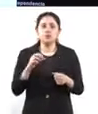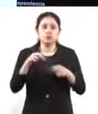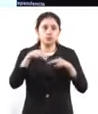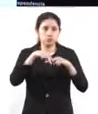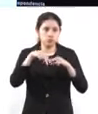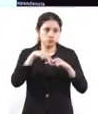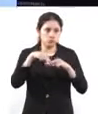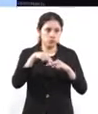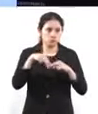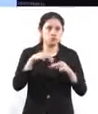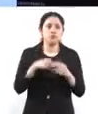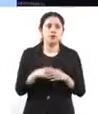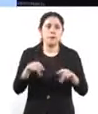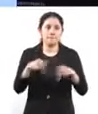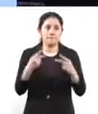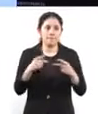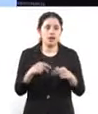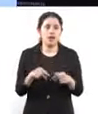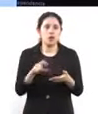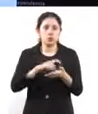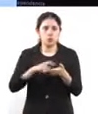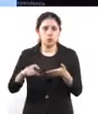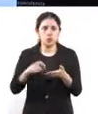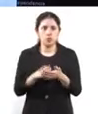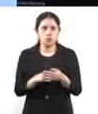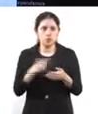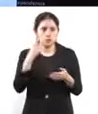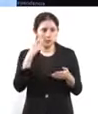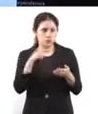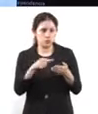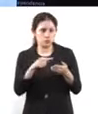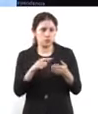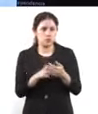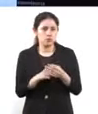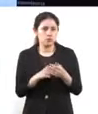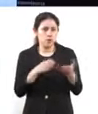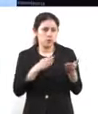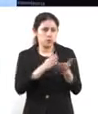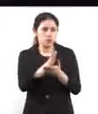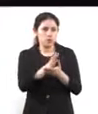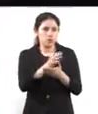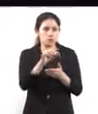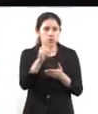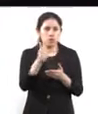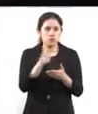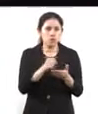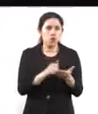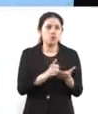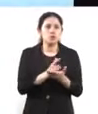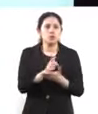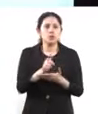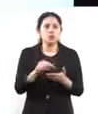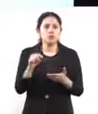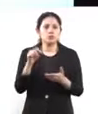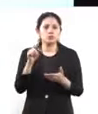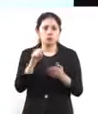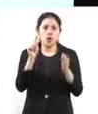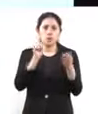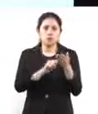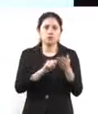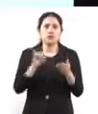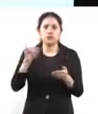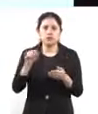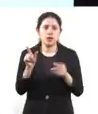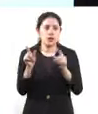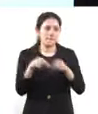Entonces, de modo que yo no tenga que ir, me dice, ¿accederás a un acceso a un enlace externo? Le digo que sí, y aquí me lleva a un portal